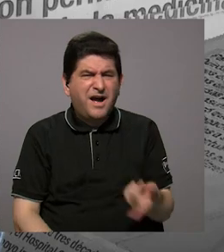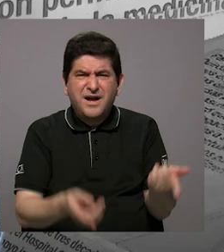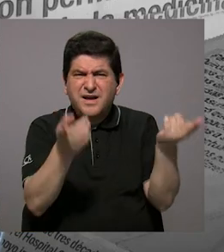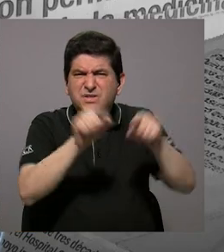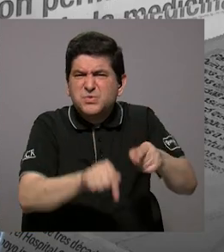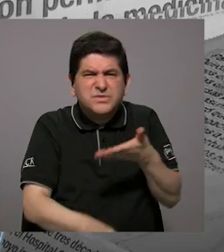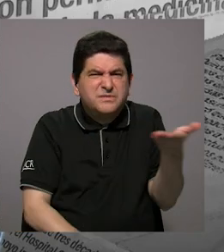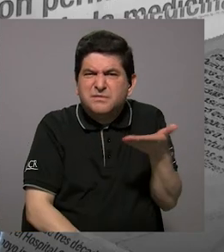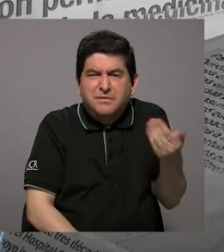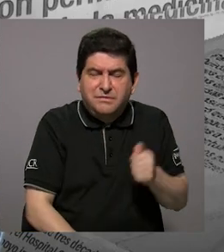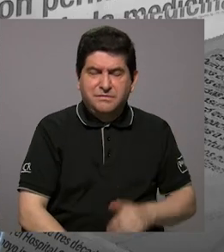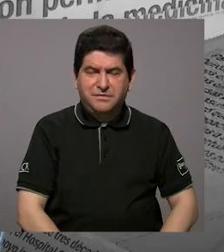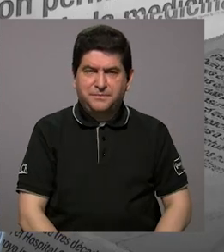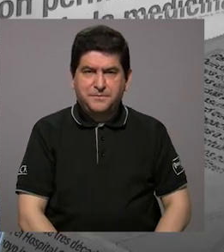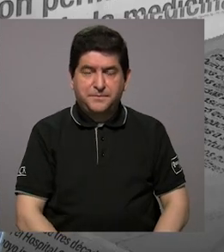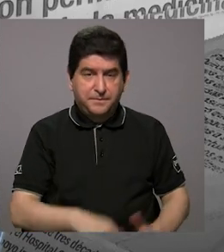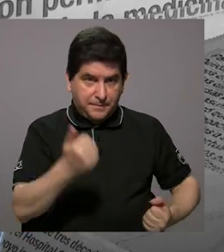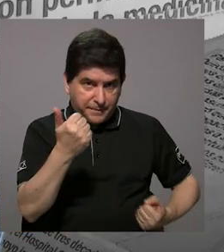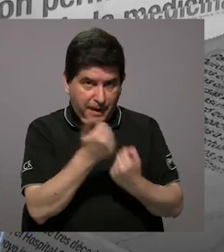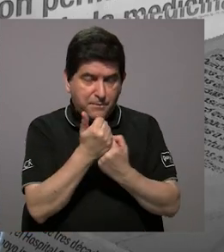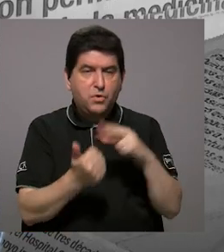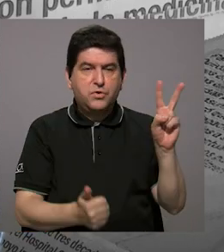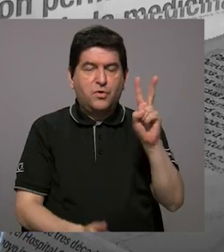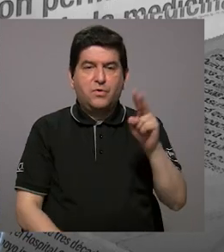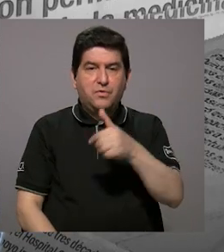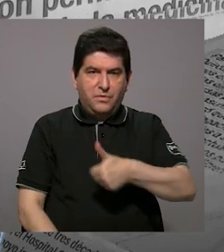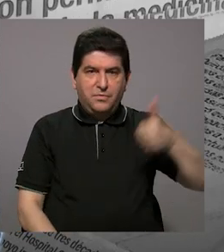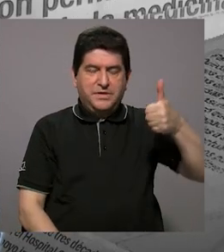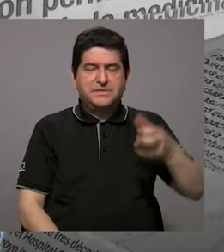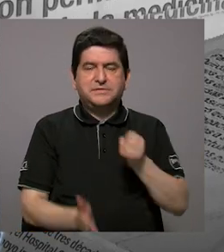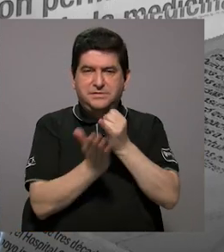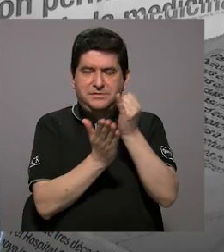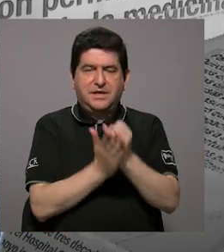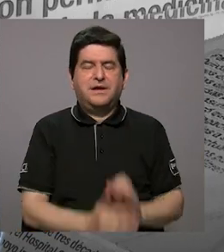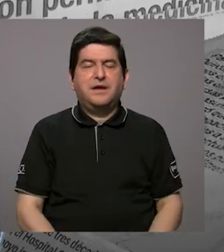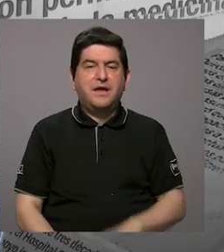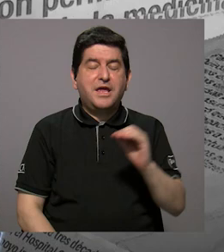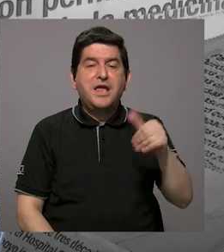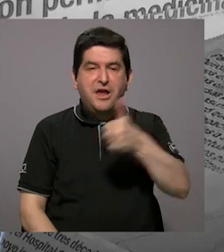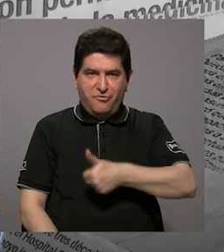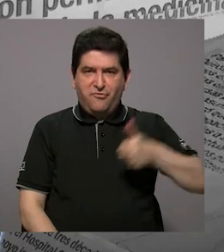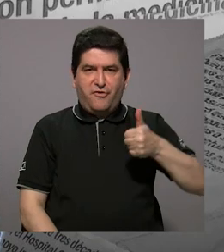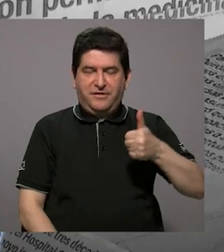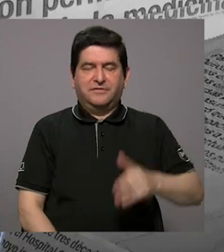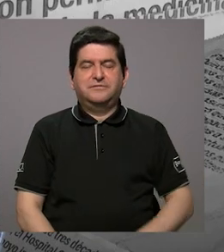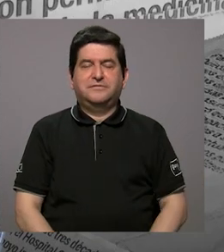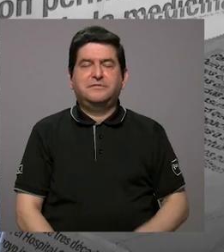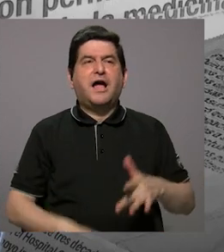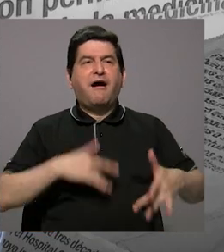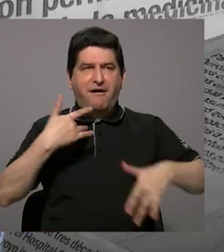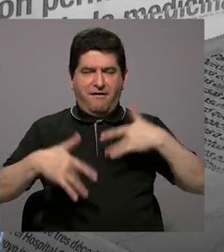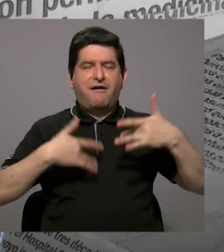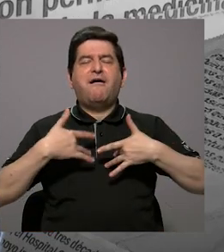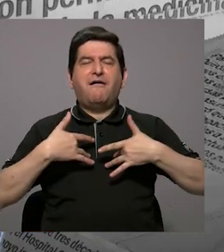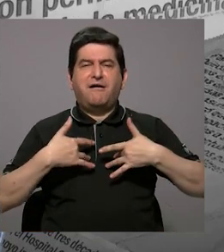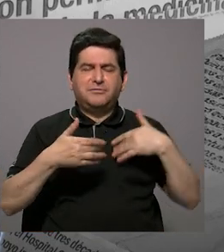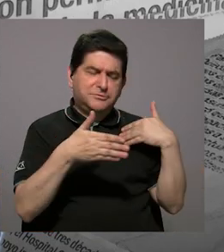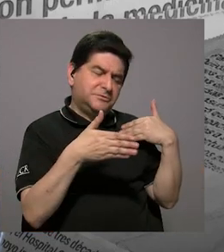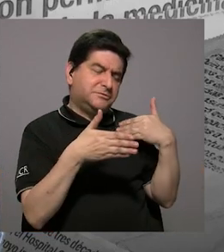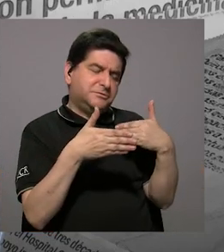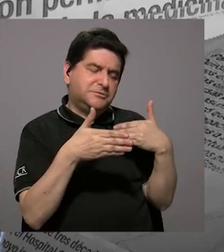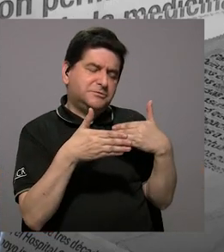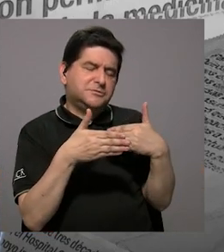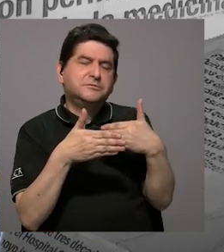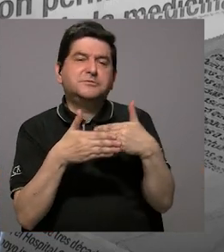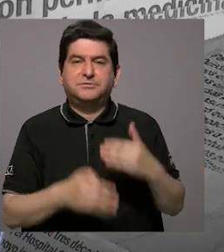era lo que estaba sucediendo. El apoyo de Vicerrectoría de Investigación, el apoyo de la rectoría, lo sentimos muy